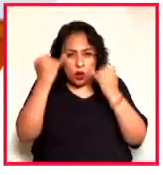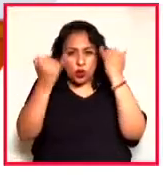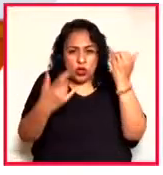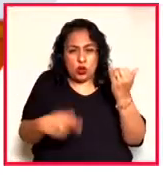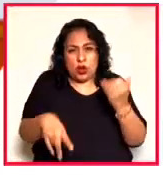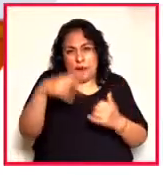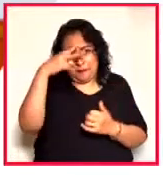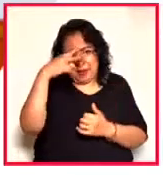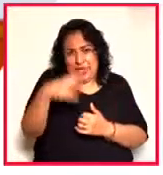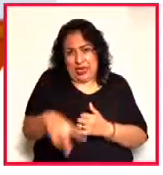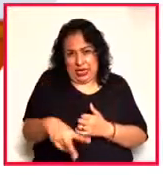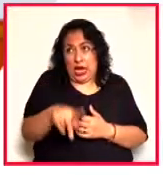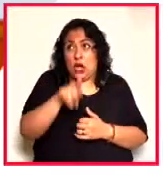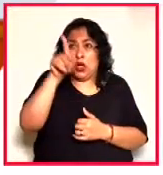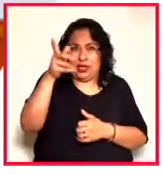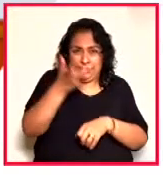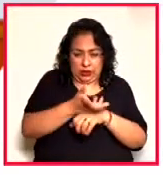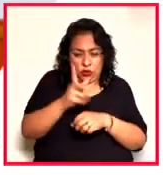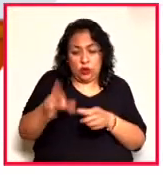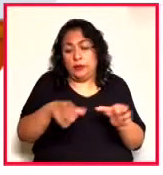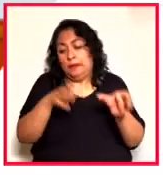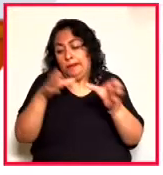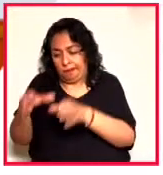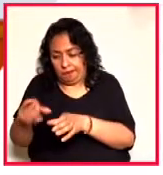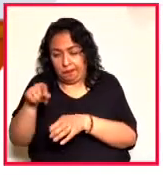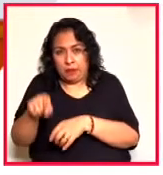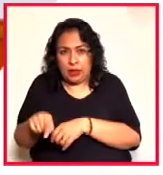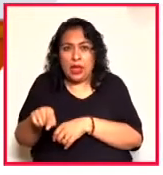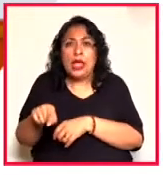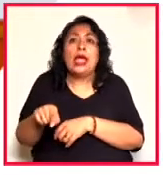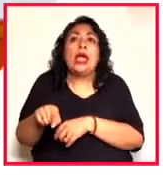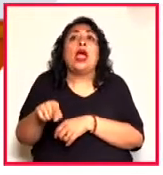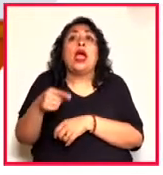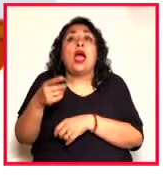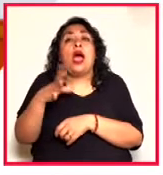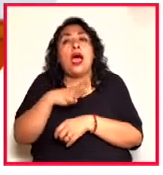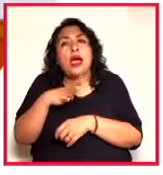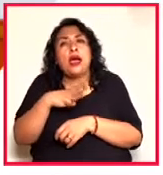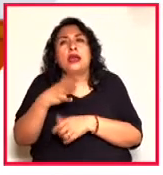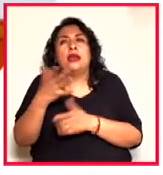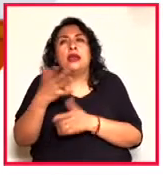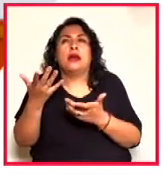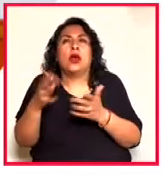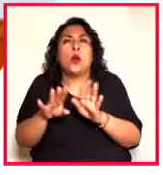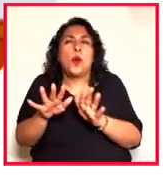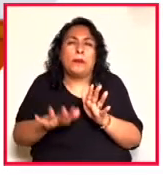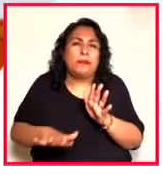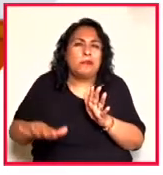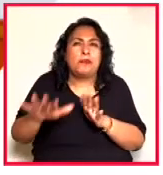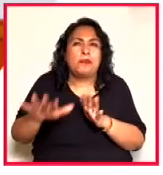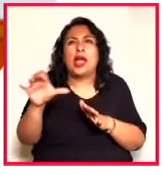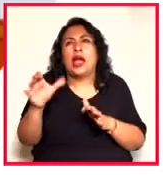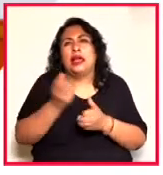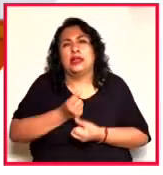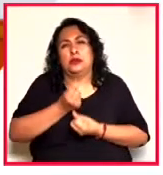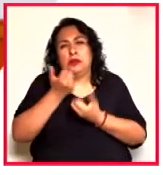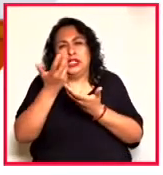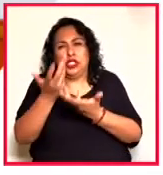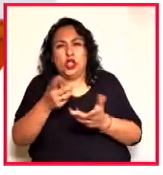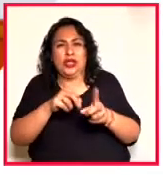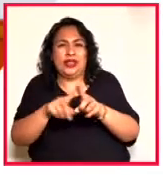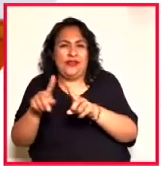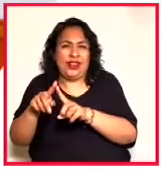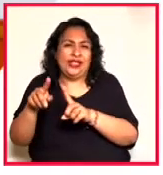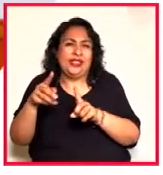en Estados Unidos. Y finalmente, un tercer apartado, donde se le dará espacio a las expresiones de la diversidad de